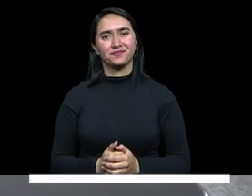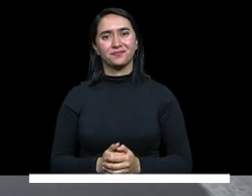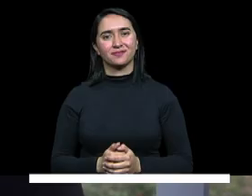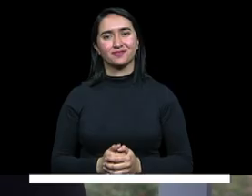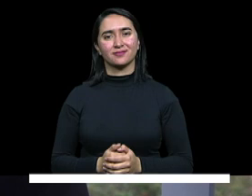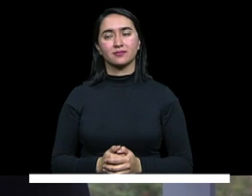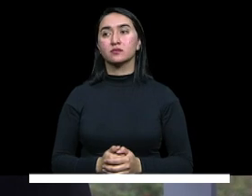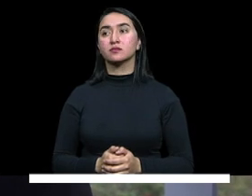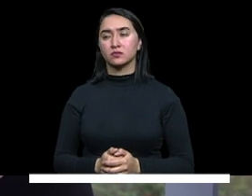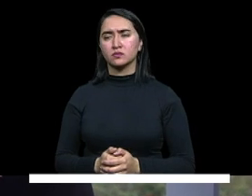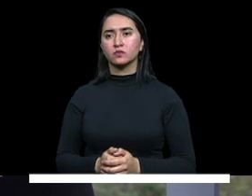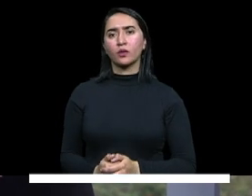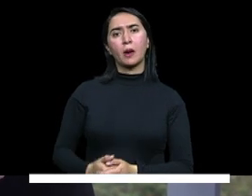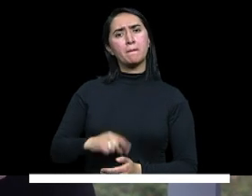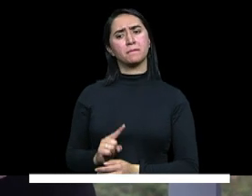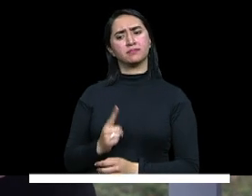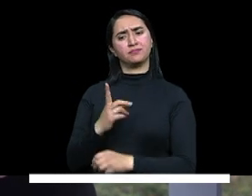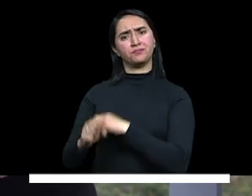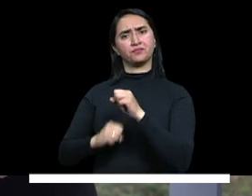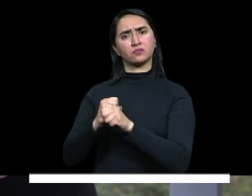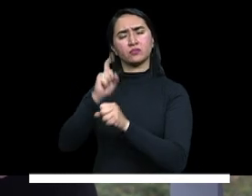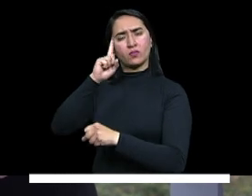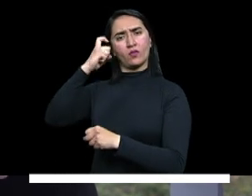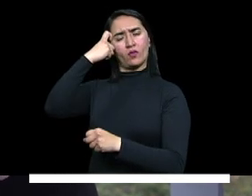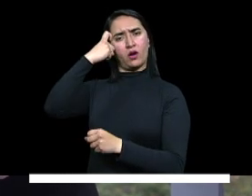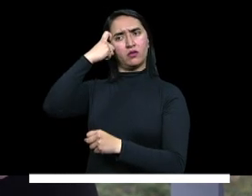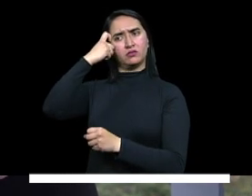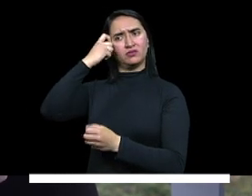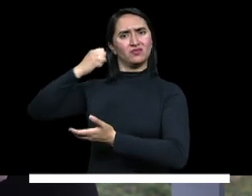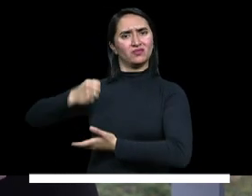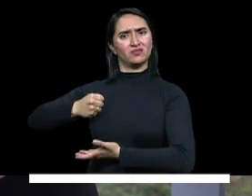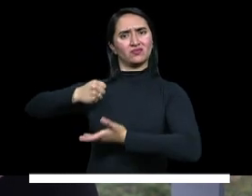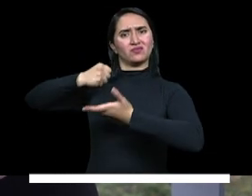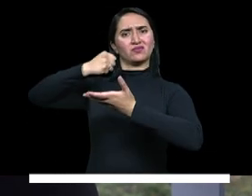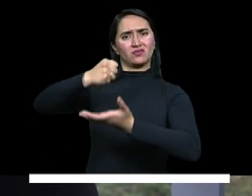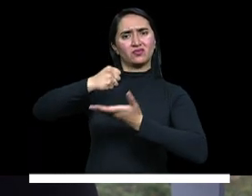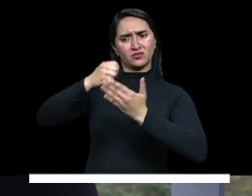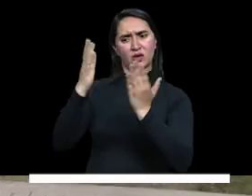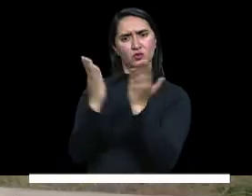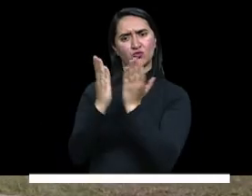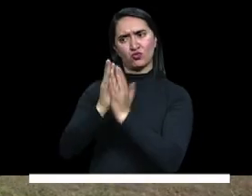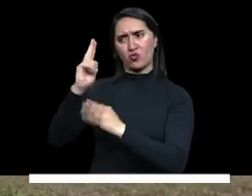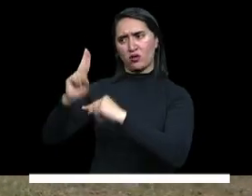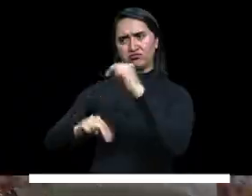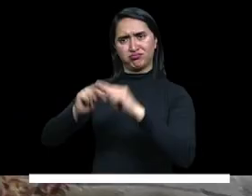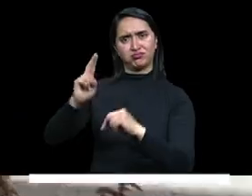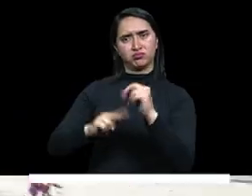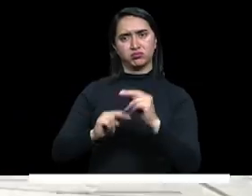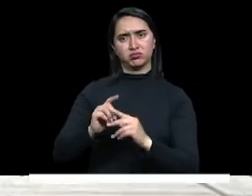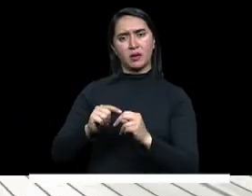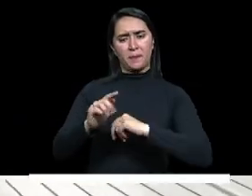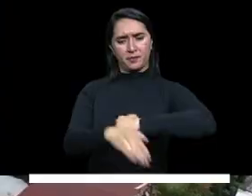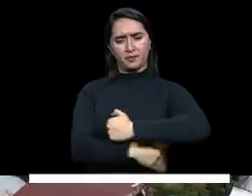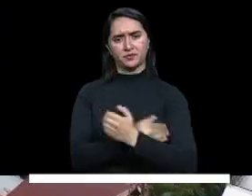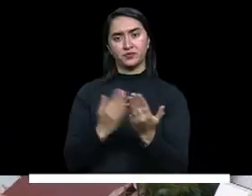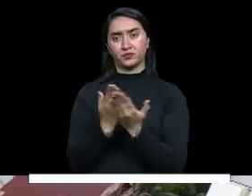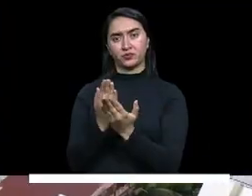Durante este primer año de gobierno, el Fondo de Financiamiento de Infraestructura Educativa del Ministerio de Educación Nacional sigue transformando la educación